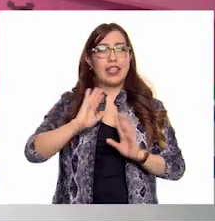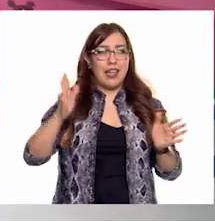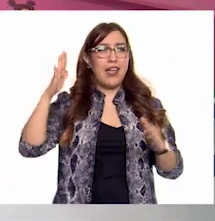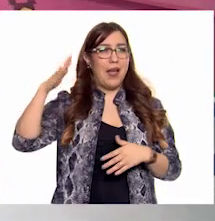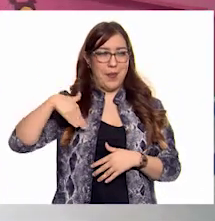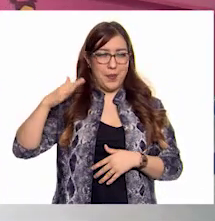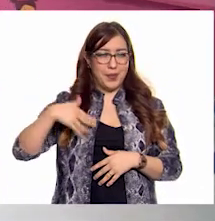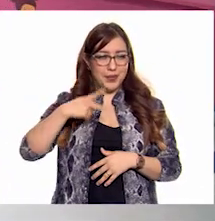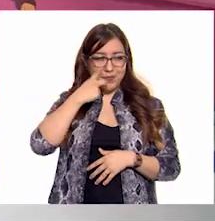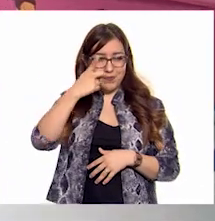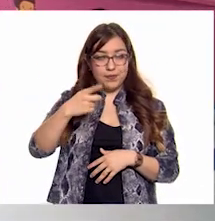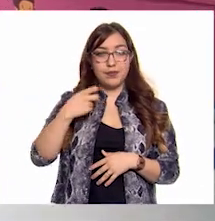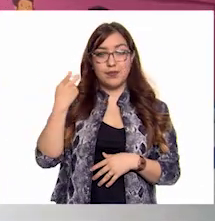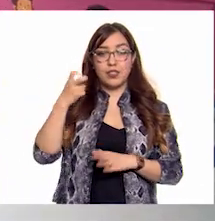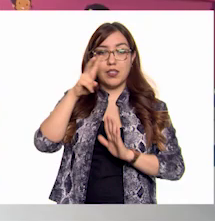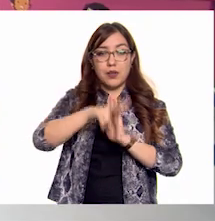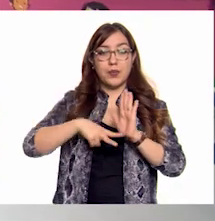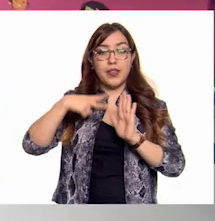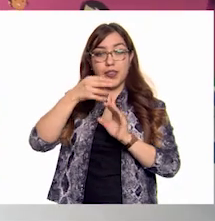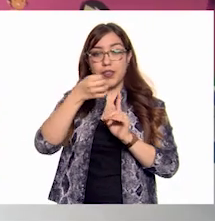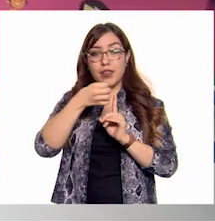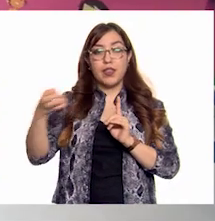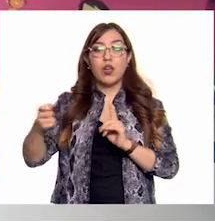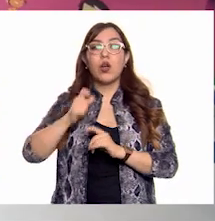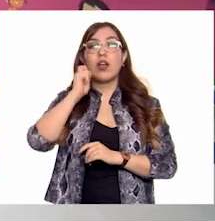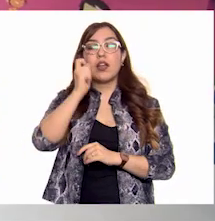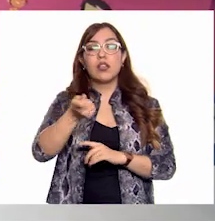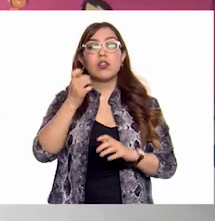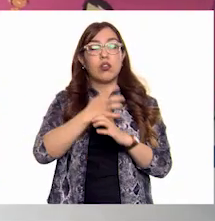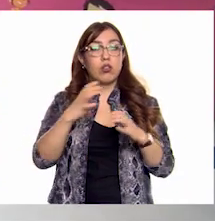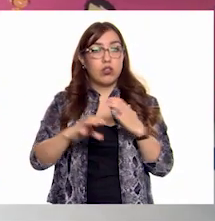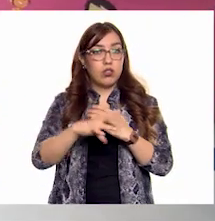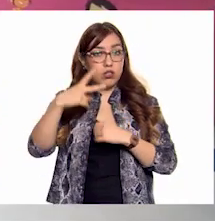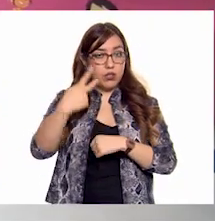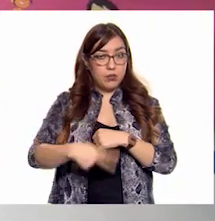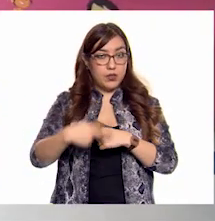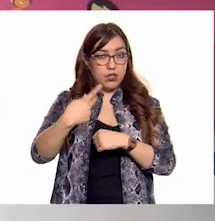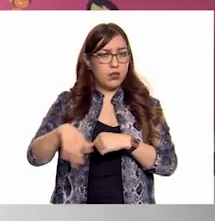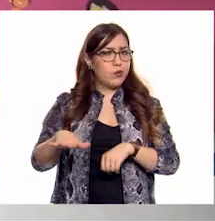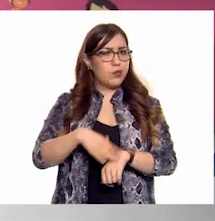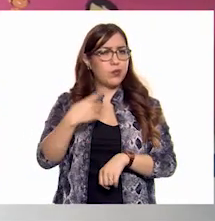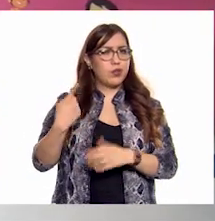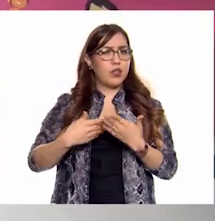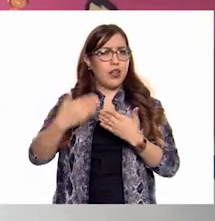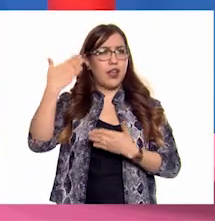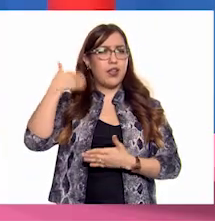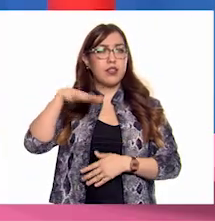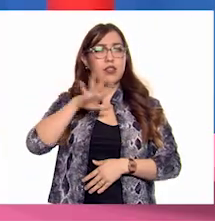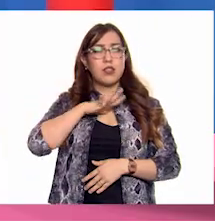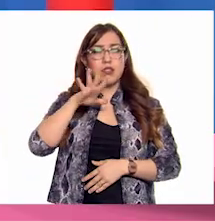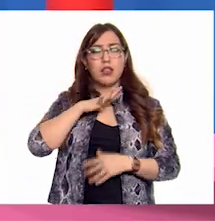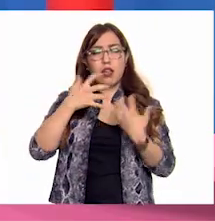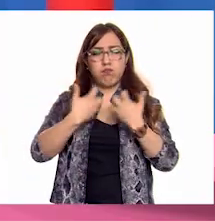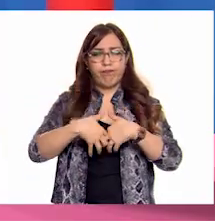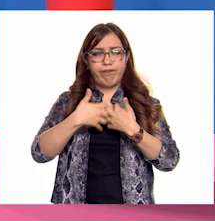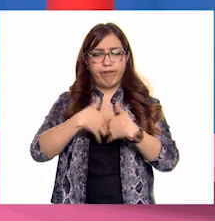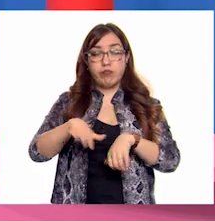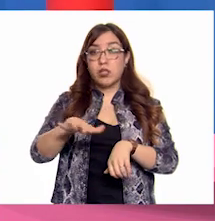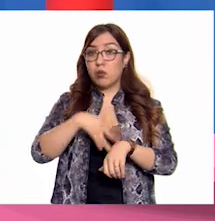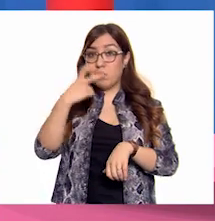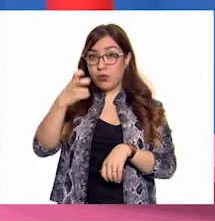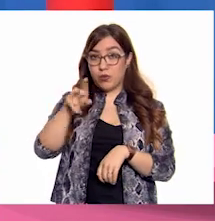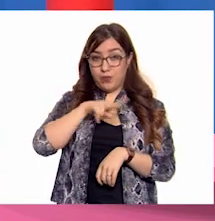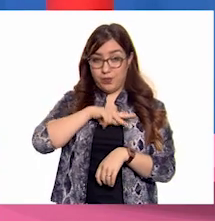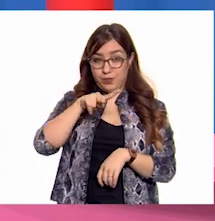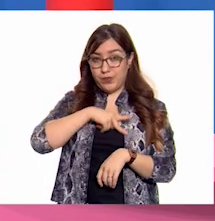el video nos habla de los grandes daños que pueden provocar la actividad industrial Es por eso que en mi opinión